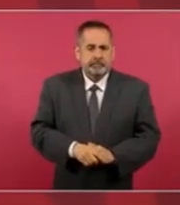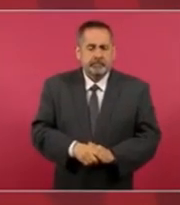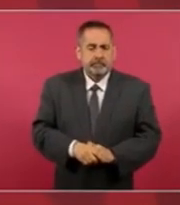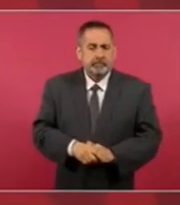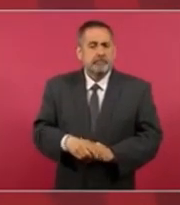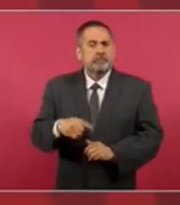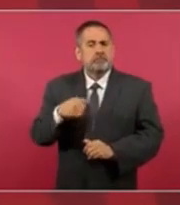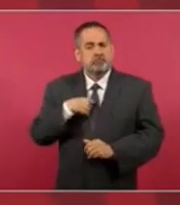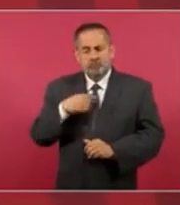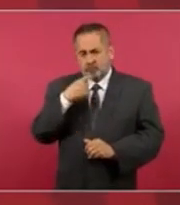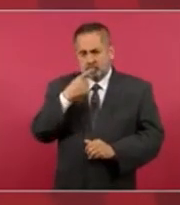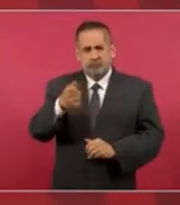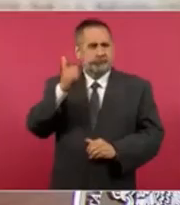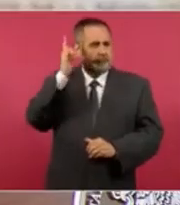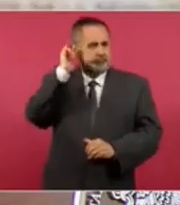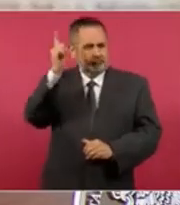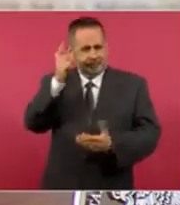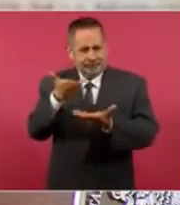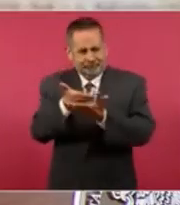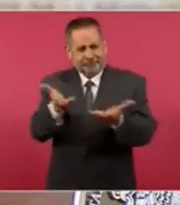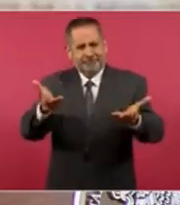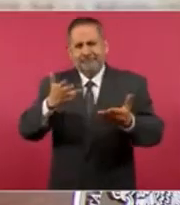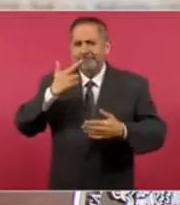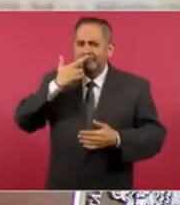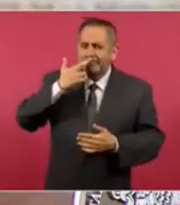Les deseo a ustedes lo mejor,